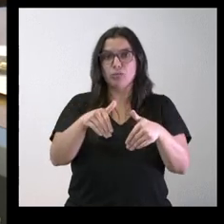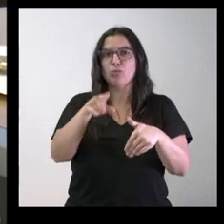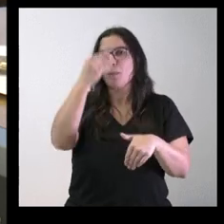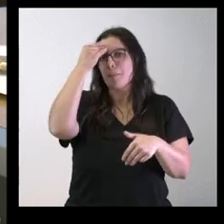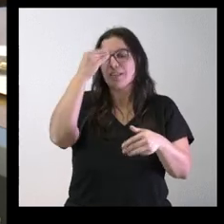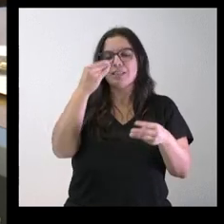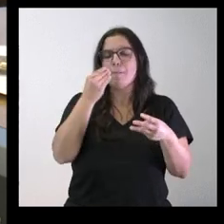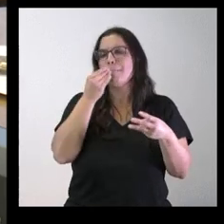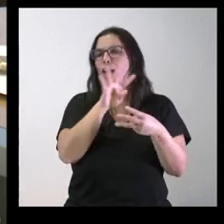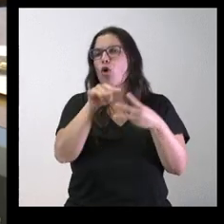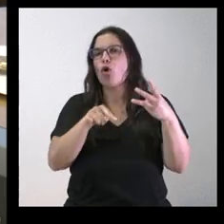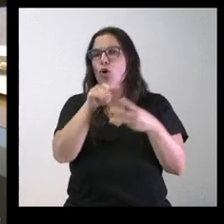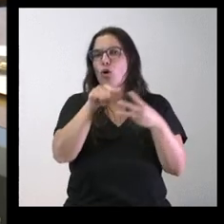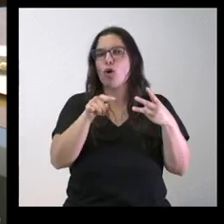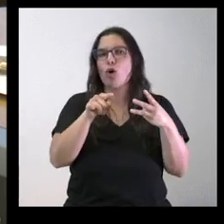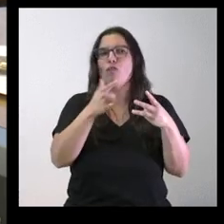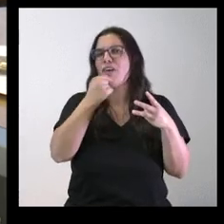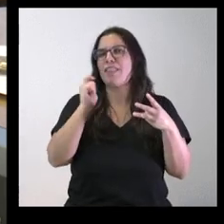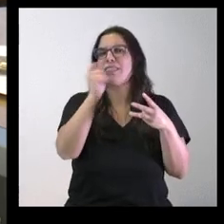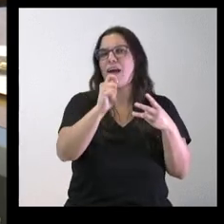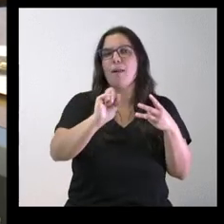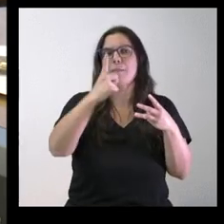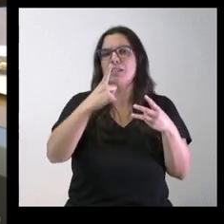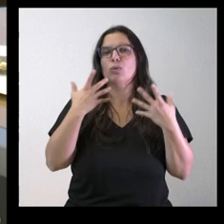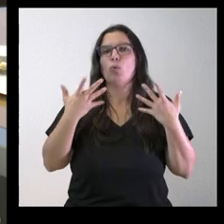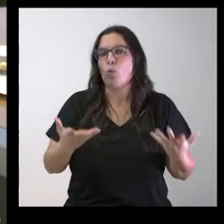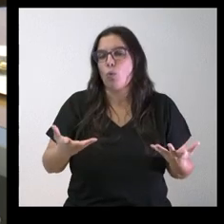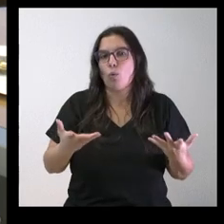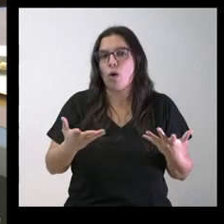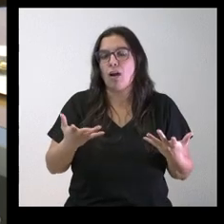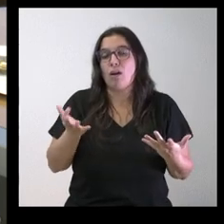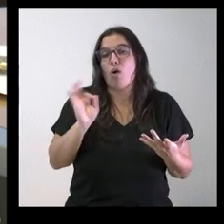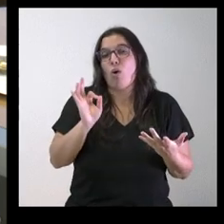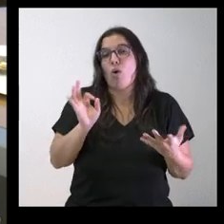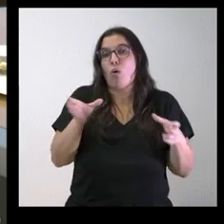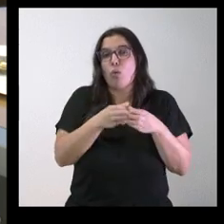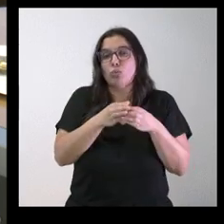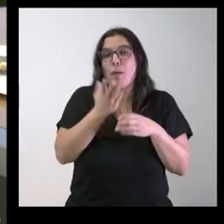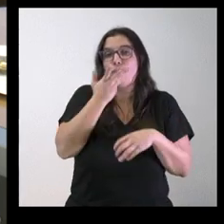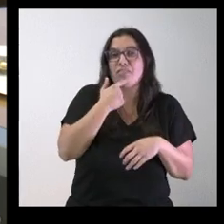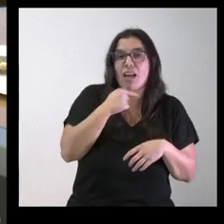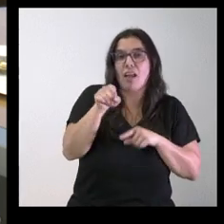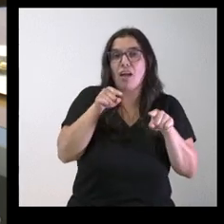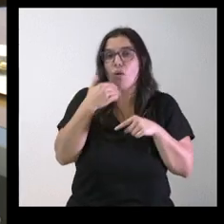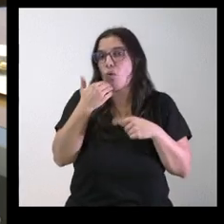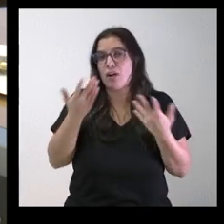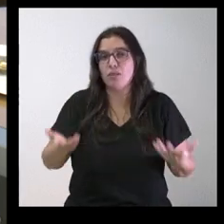en Castilla y León? Si es que o si la Junta tiene alguna preferencia no sé